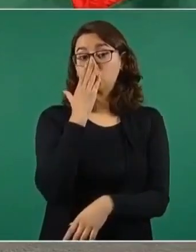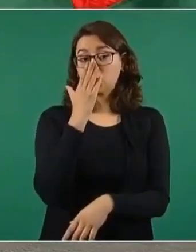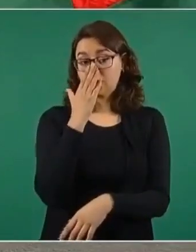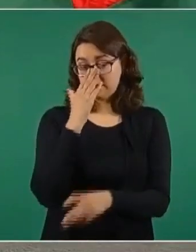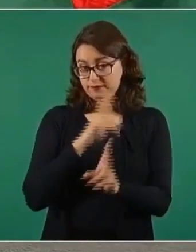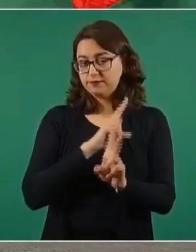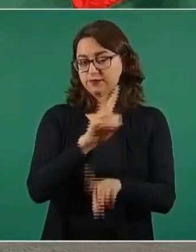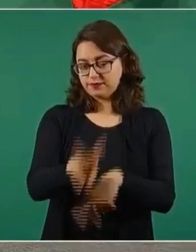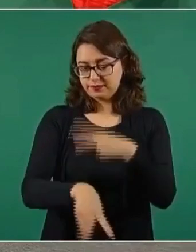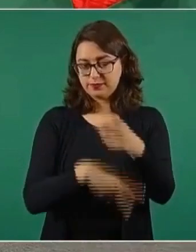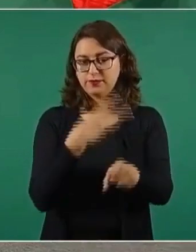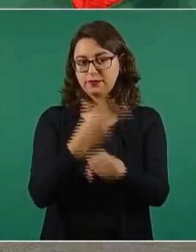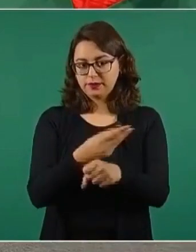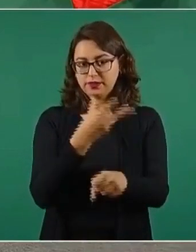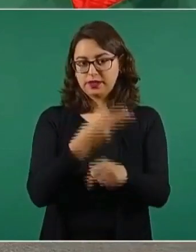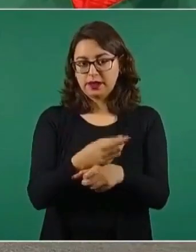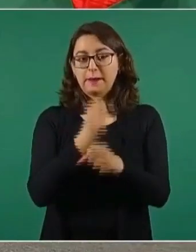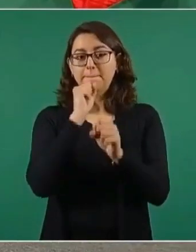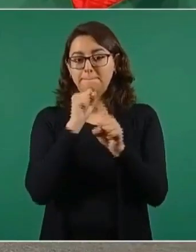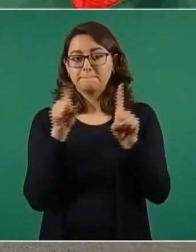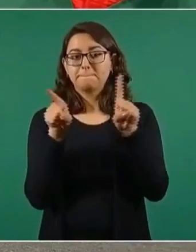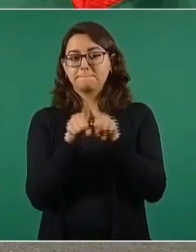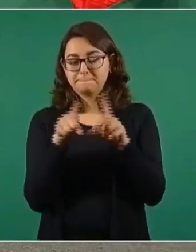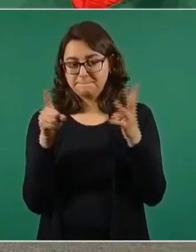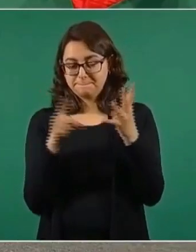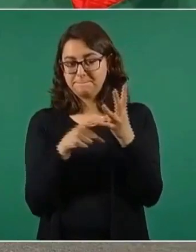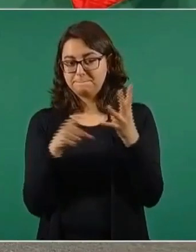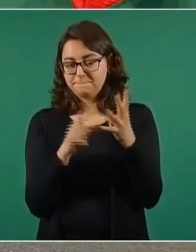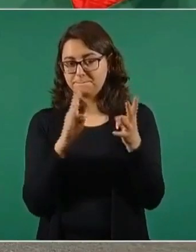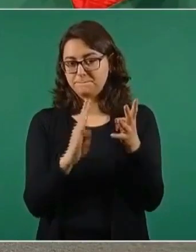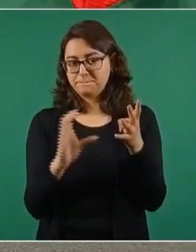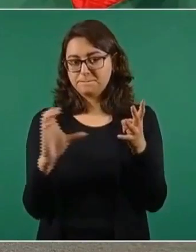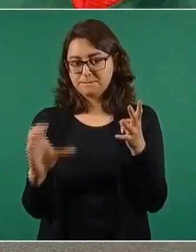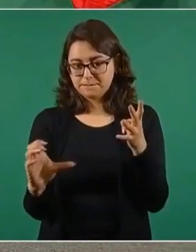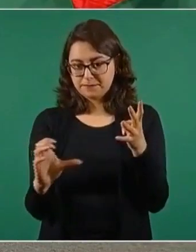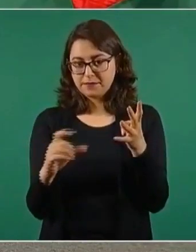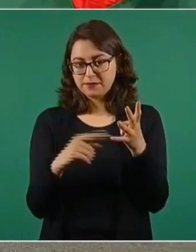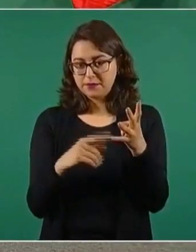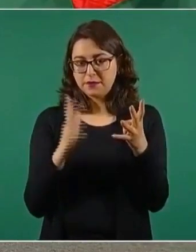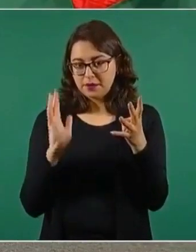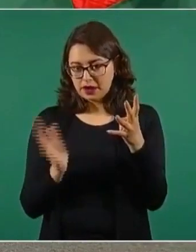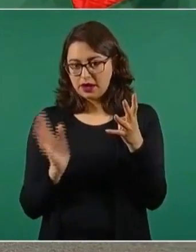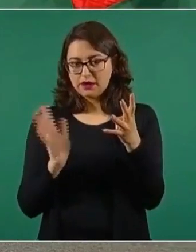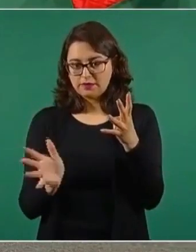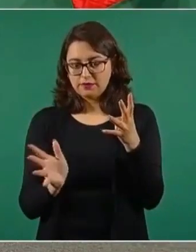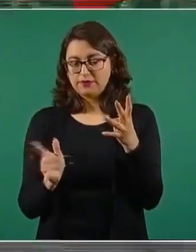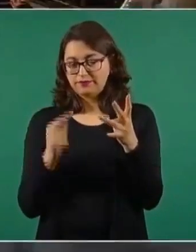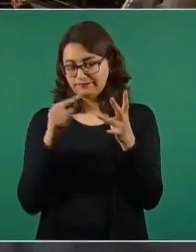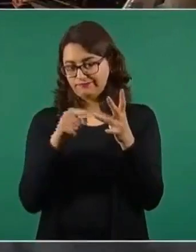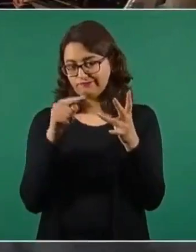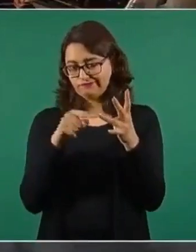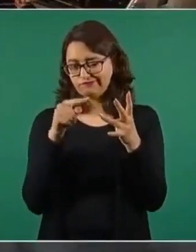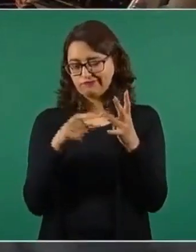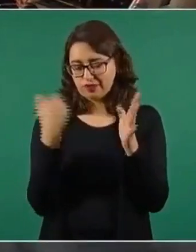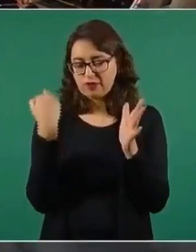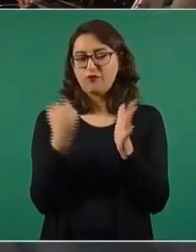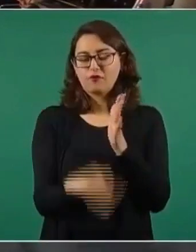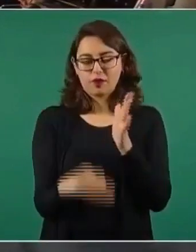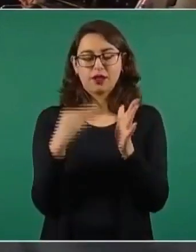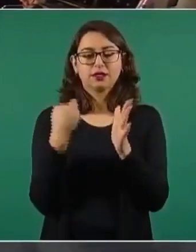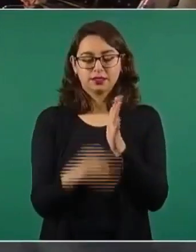también en Baja California. Entonces, lo que quedaba o lo que todavía falta